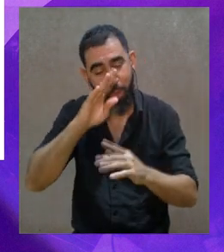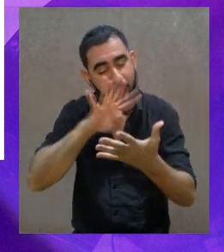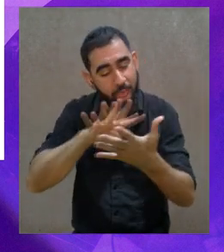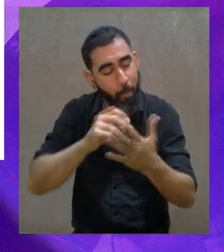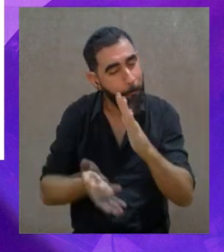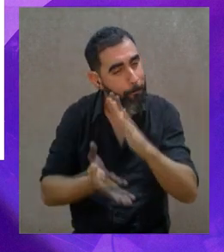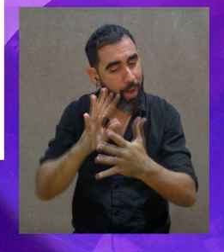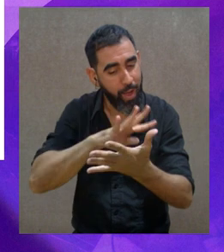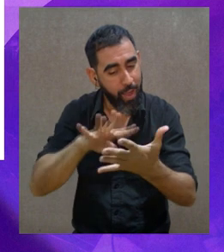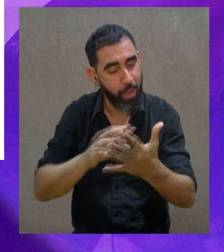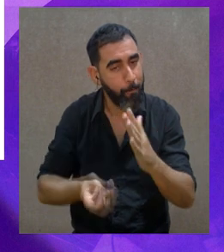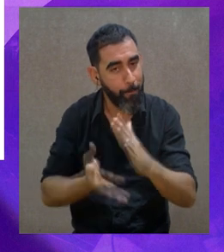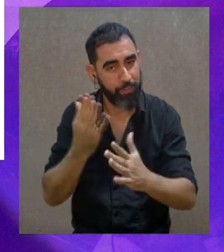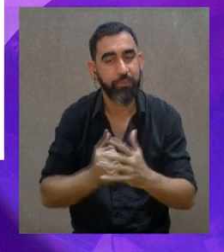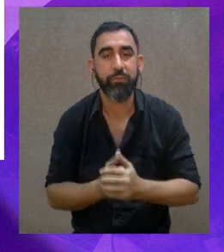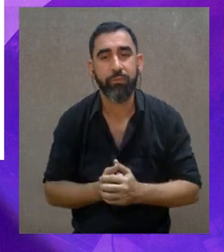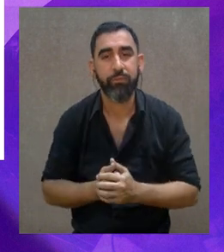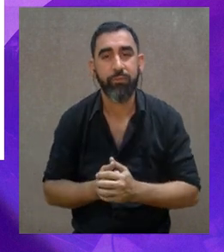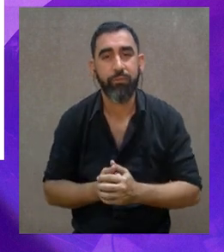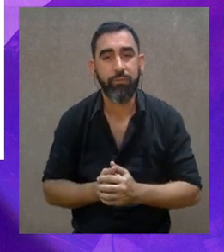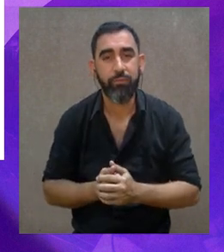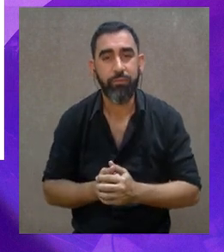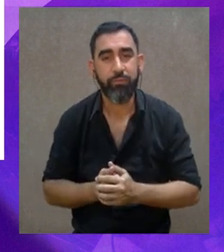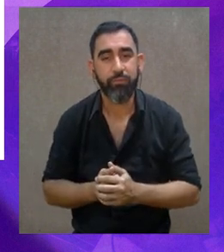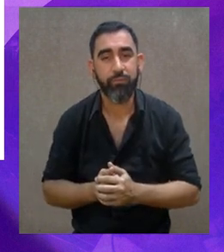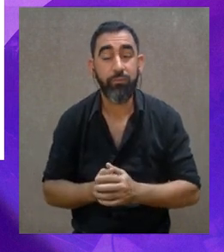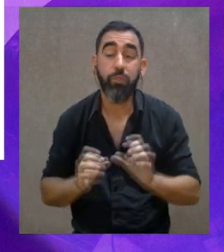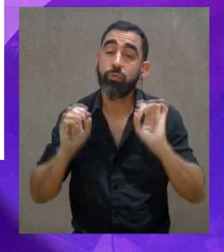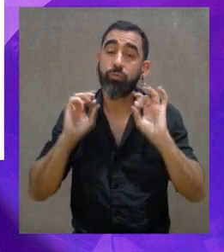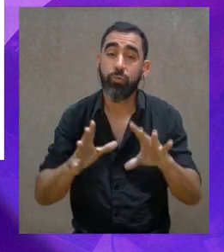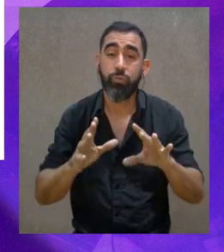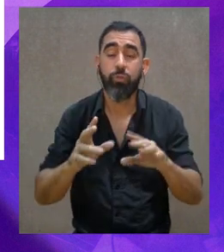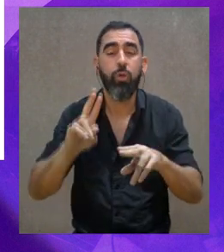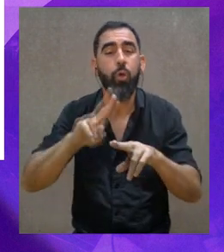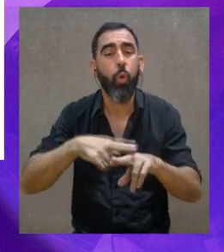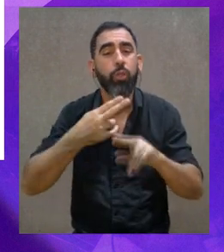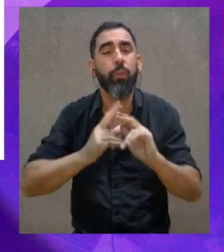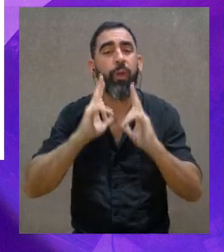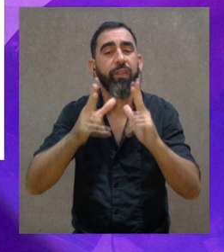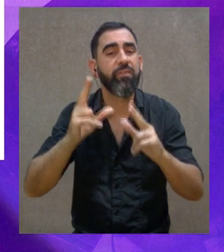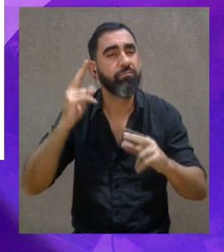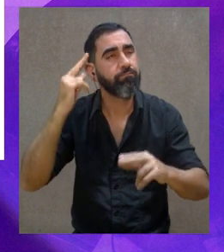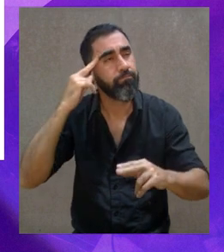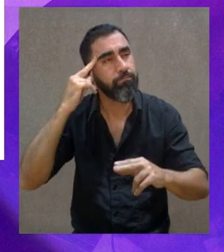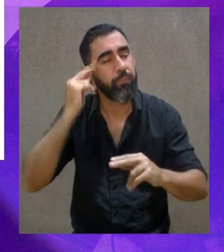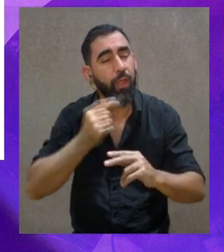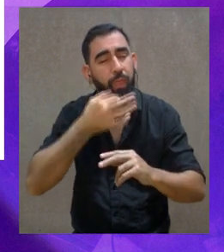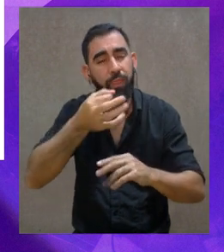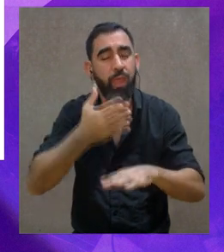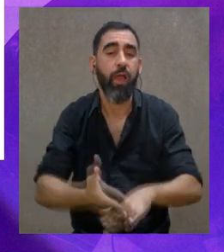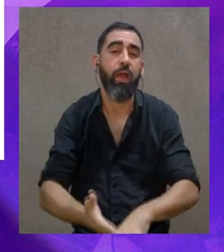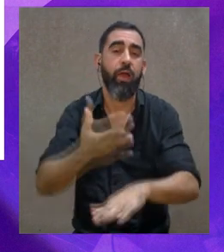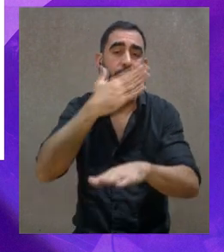de qué es importante el cambio también en el paradigma de los músicos de la música formal de salir de